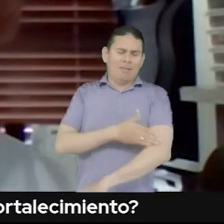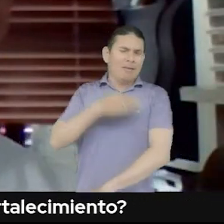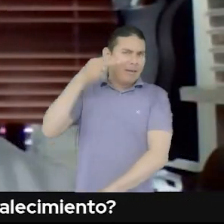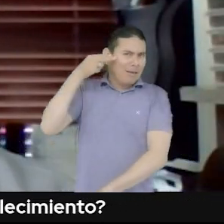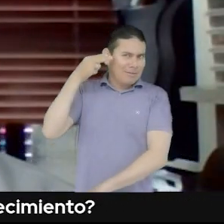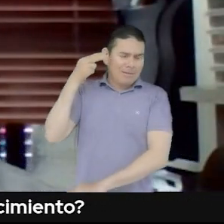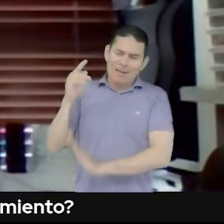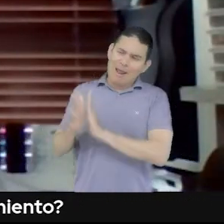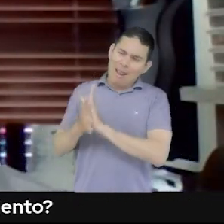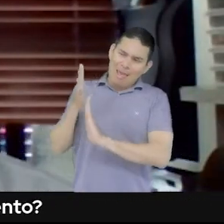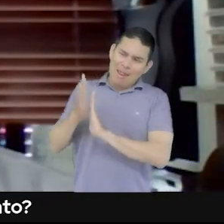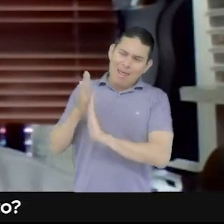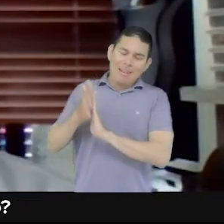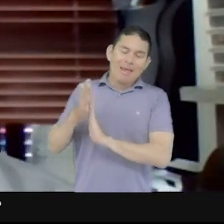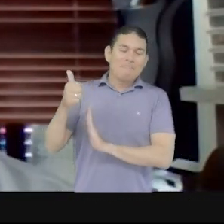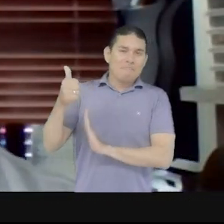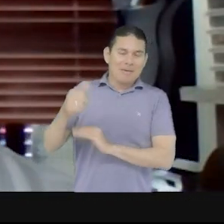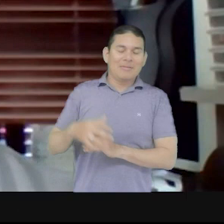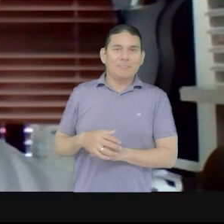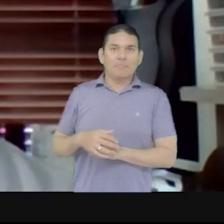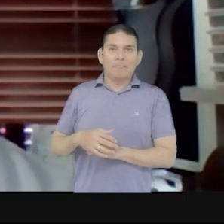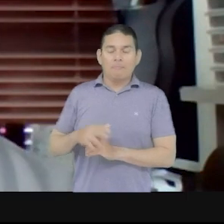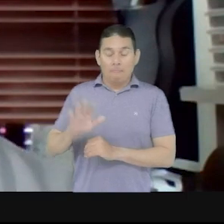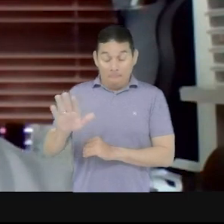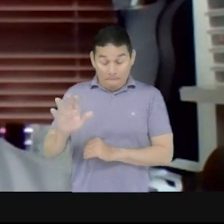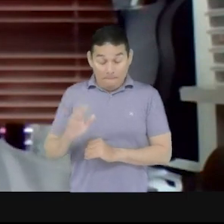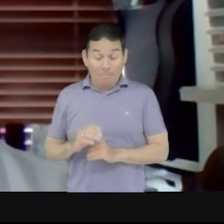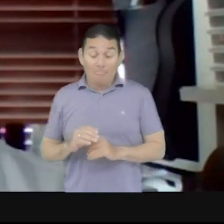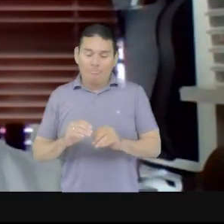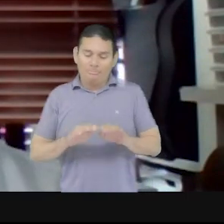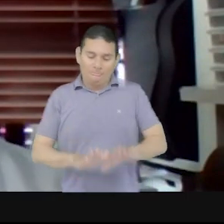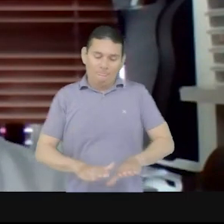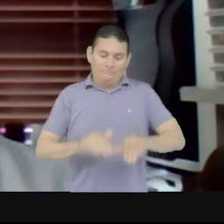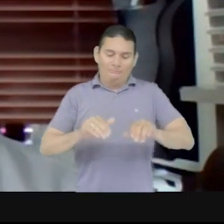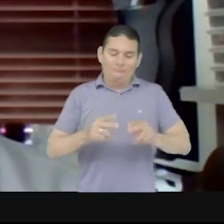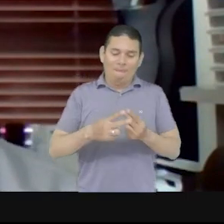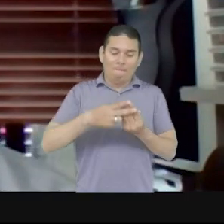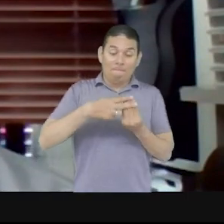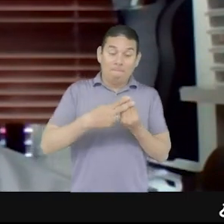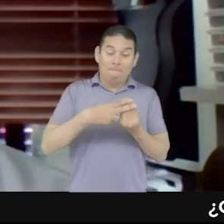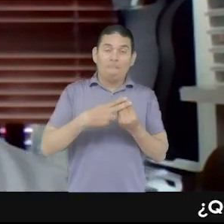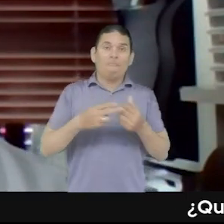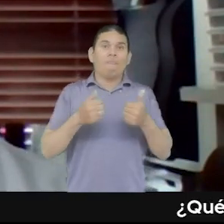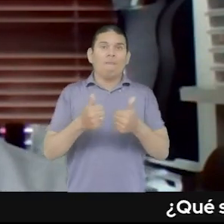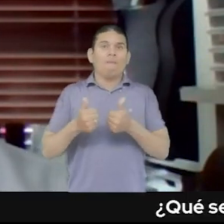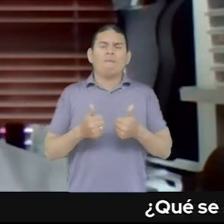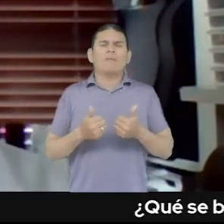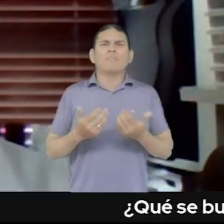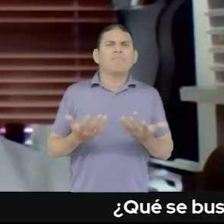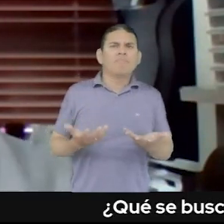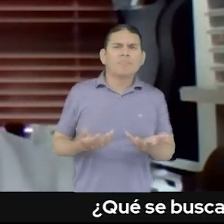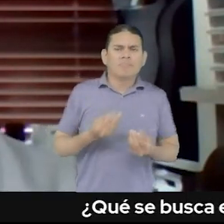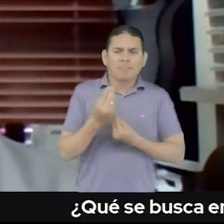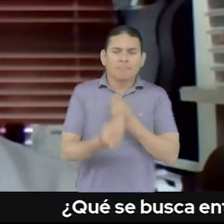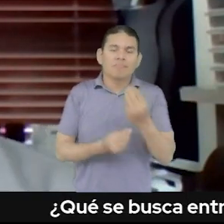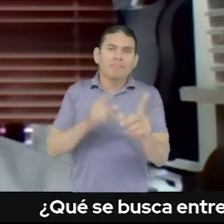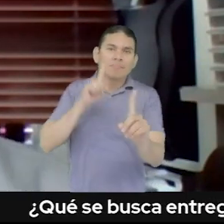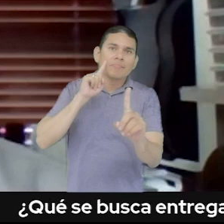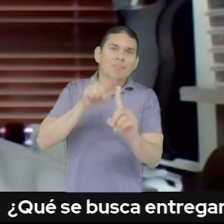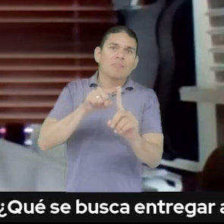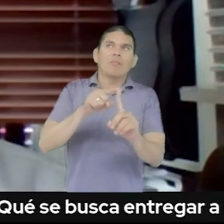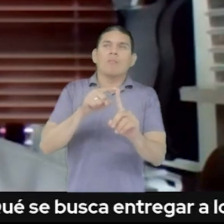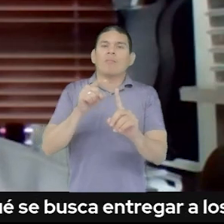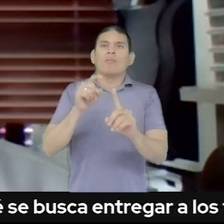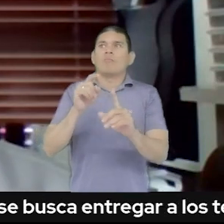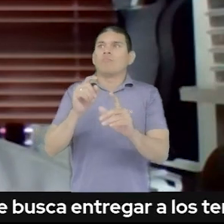Bueno, sumado a lo que ya Genzi nos compartió, nosotros con esta caja de herramientas tenemos un propósito y es